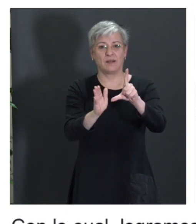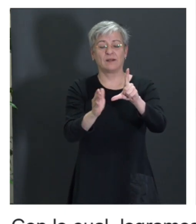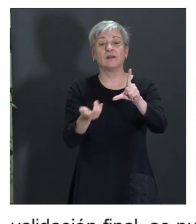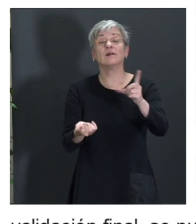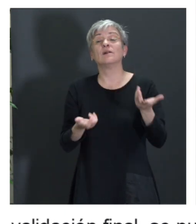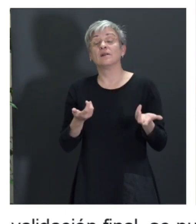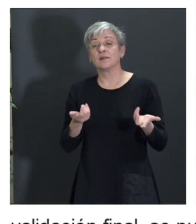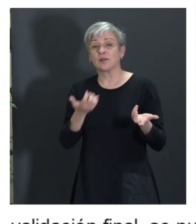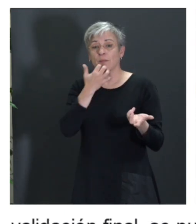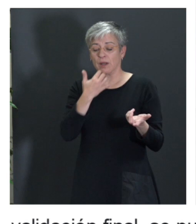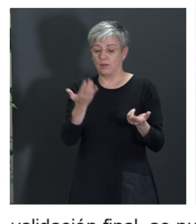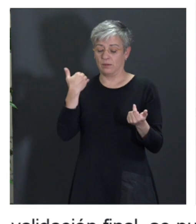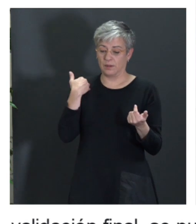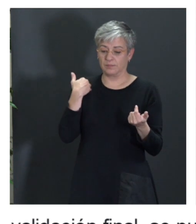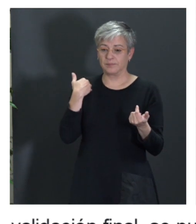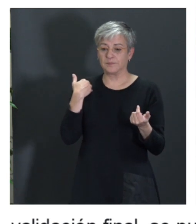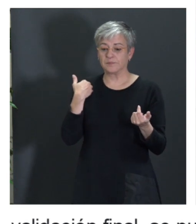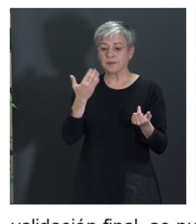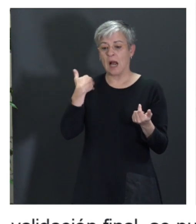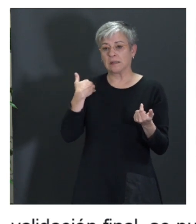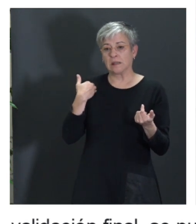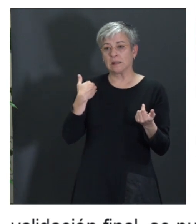requiere, como comentaba antes Covadonga,